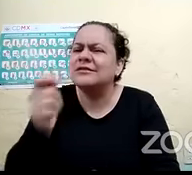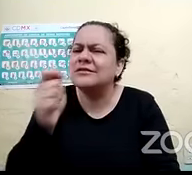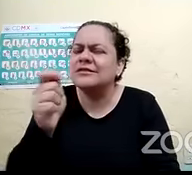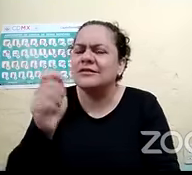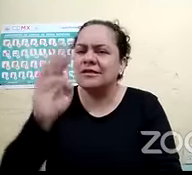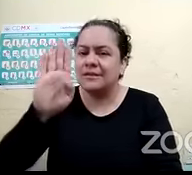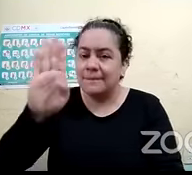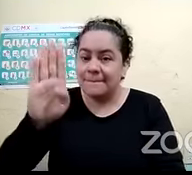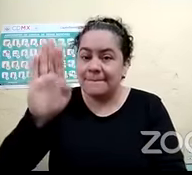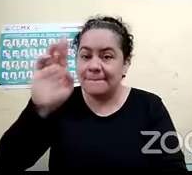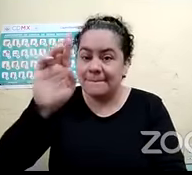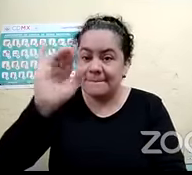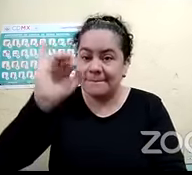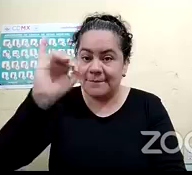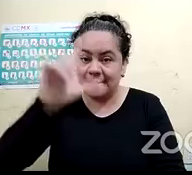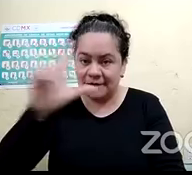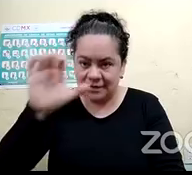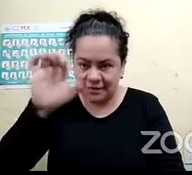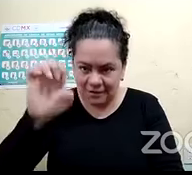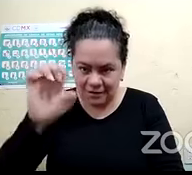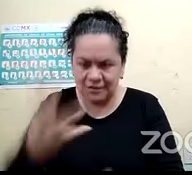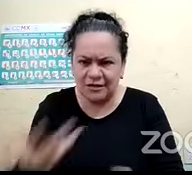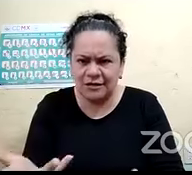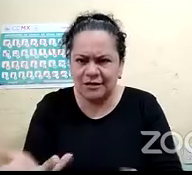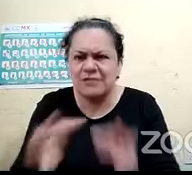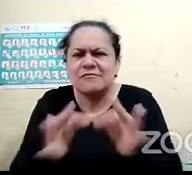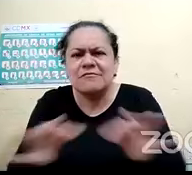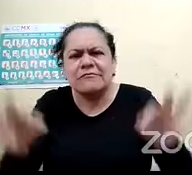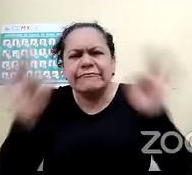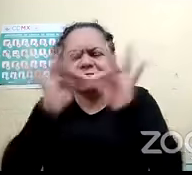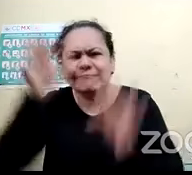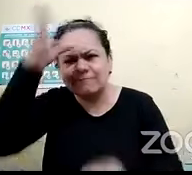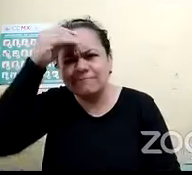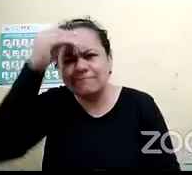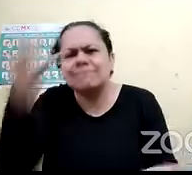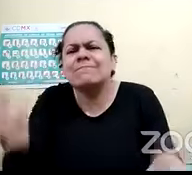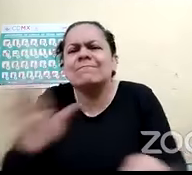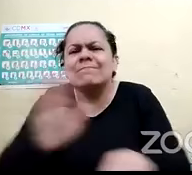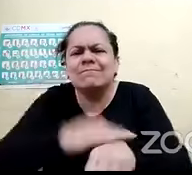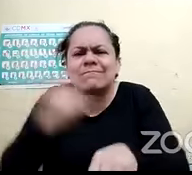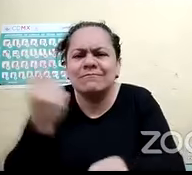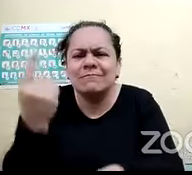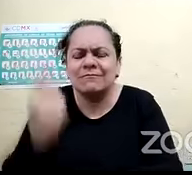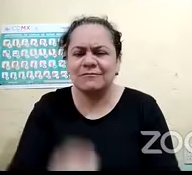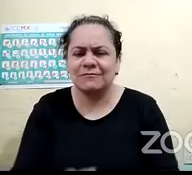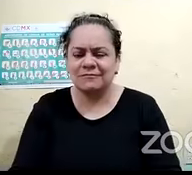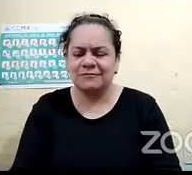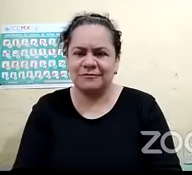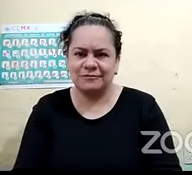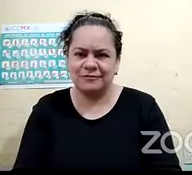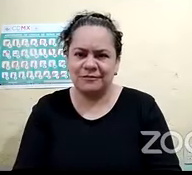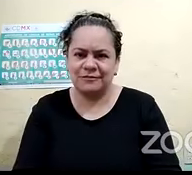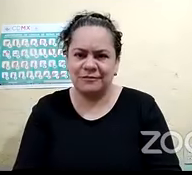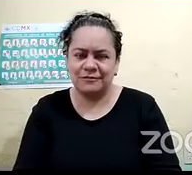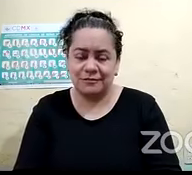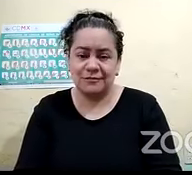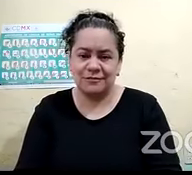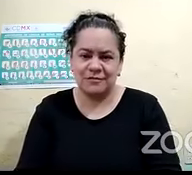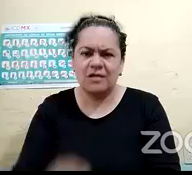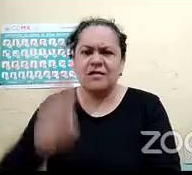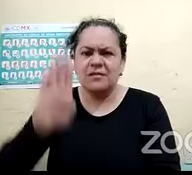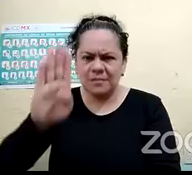o la importancia que tiene de aprender un poco del Braille? Sí, claro. El Braille es un